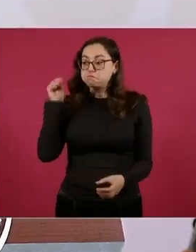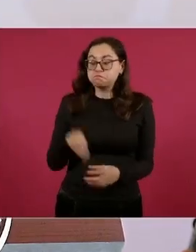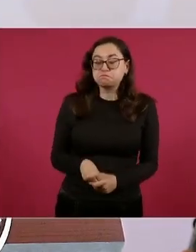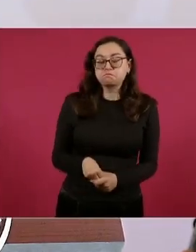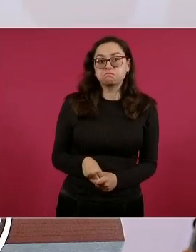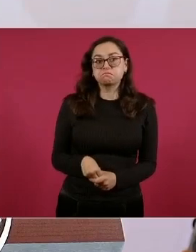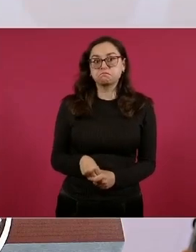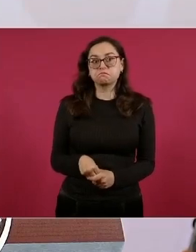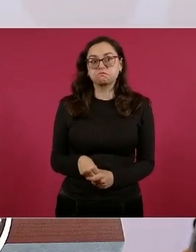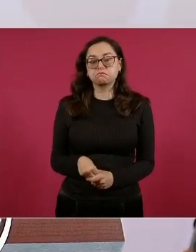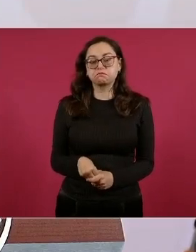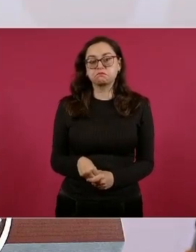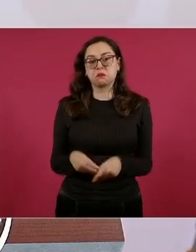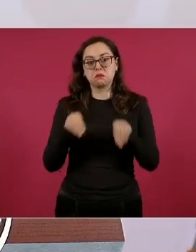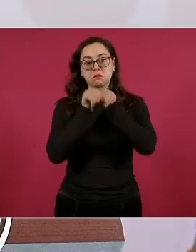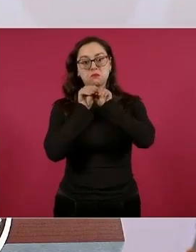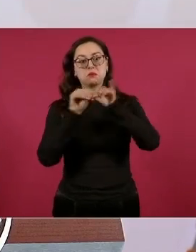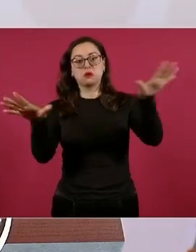nada.